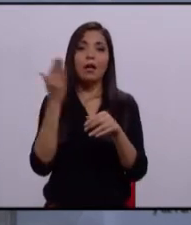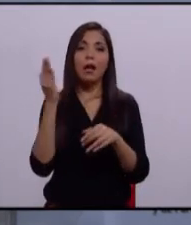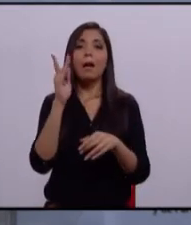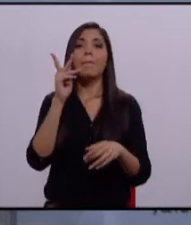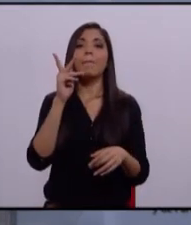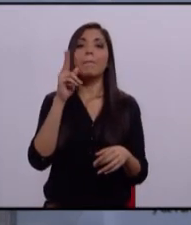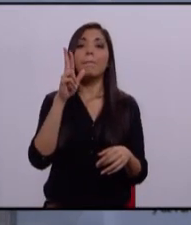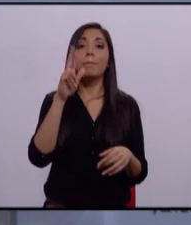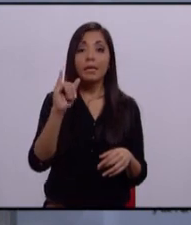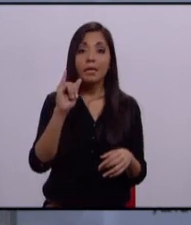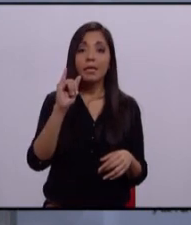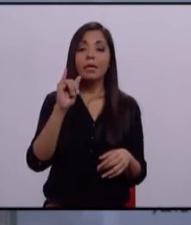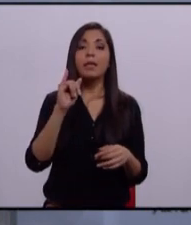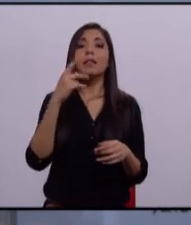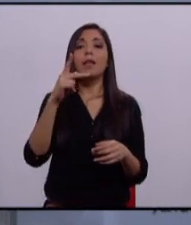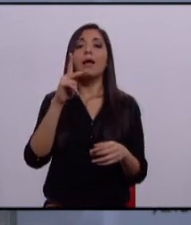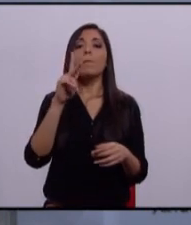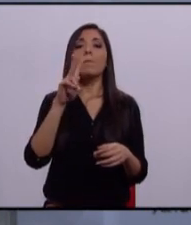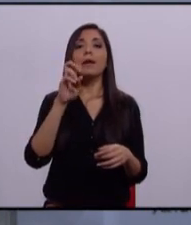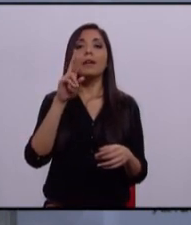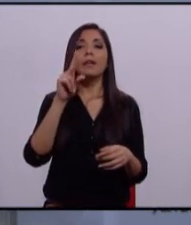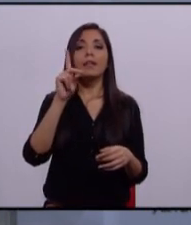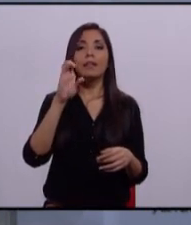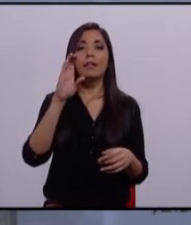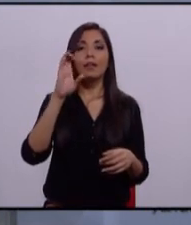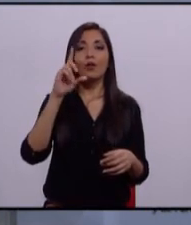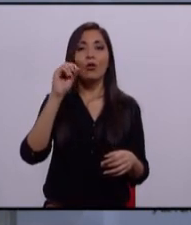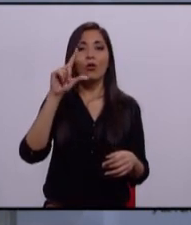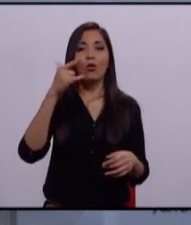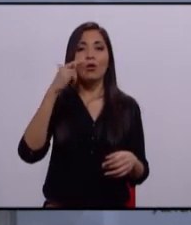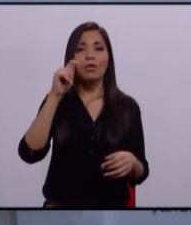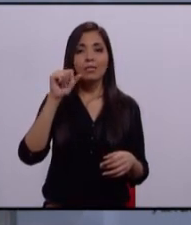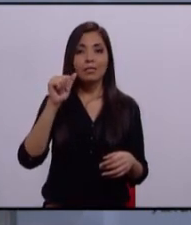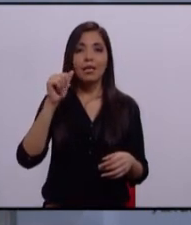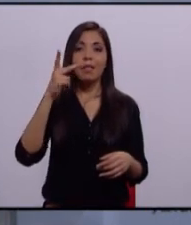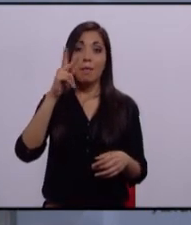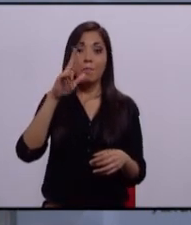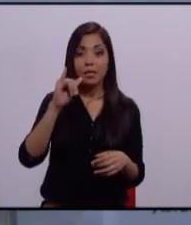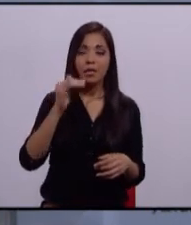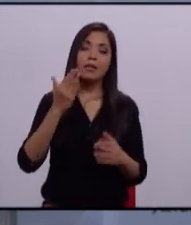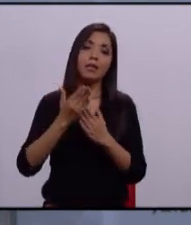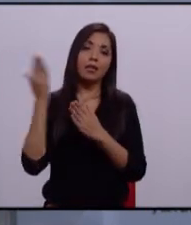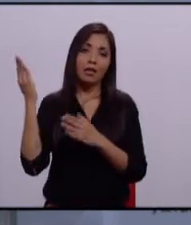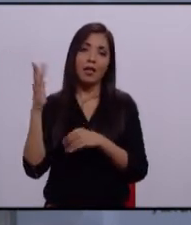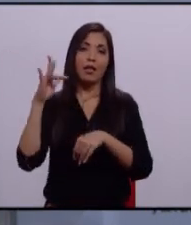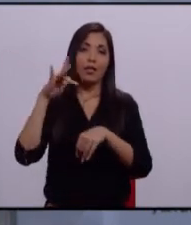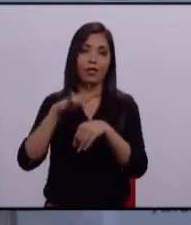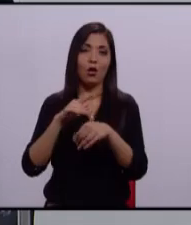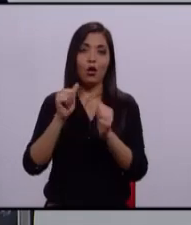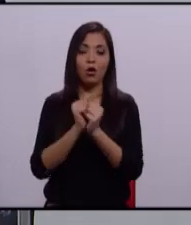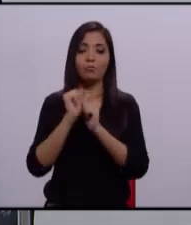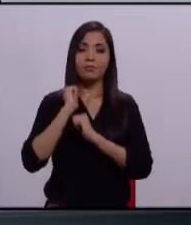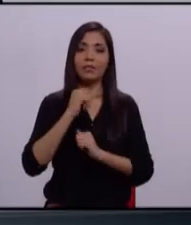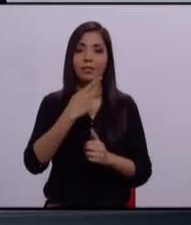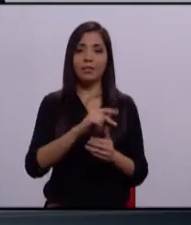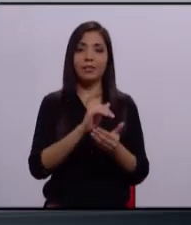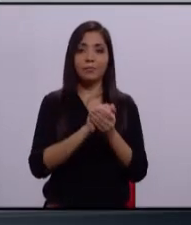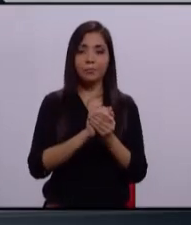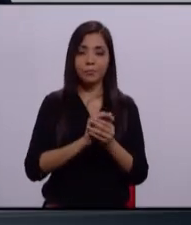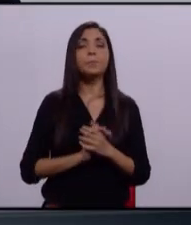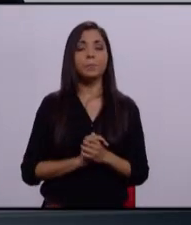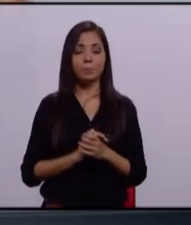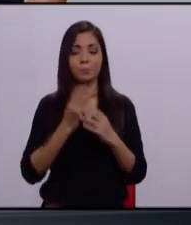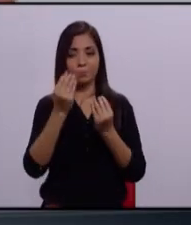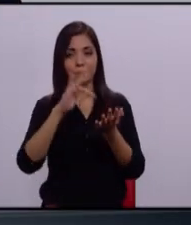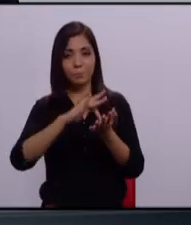PRI, el Partido Verde Ecologista, Salvador Rizzo, candidato, adelante. Es su turno con base en el sorteo. Muchísimas gracias.